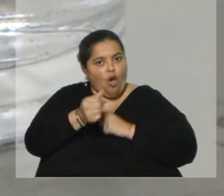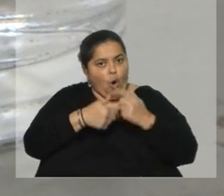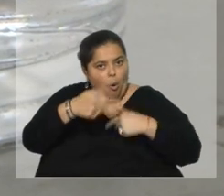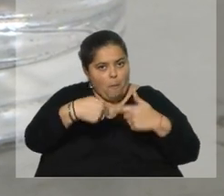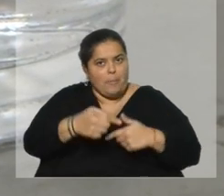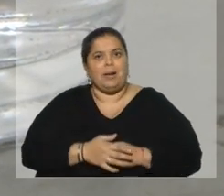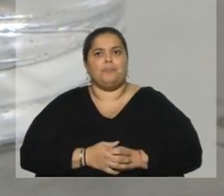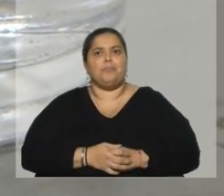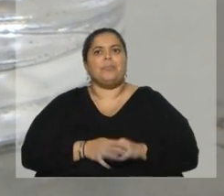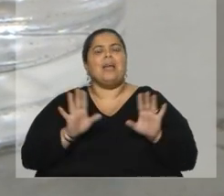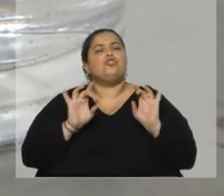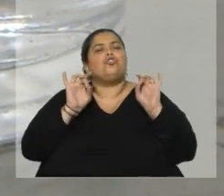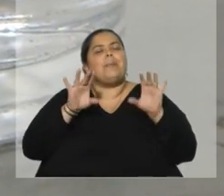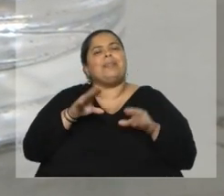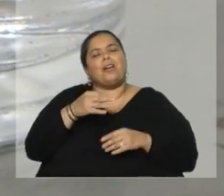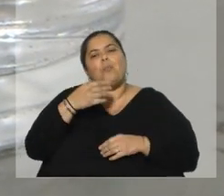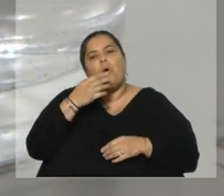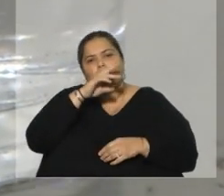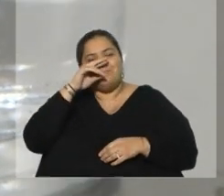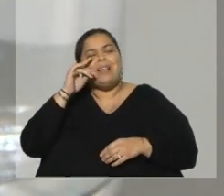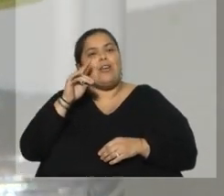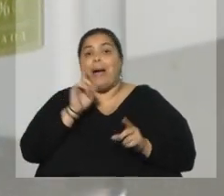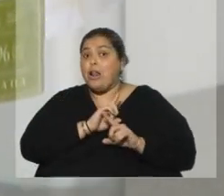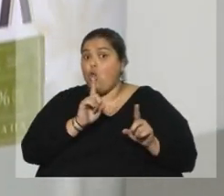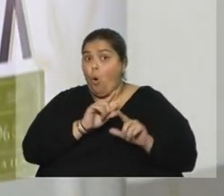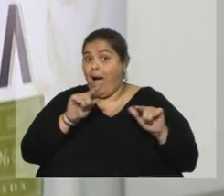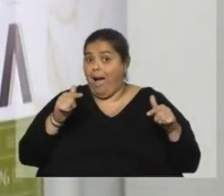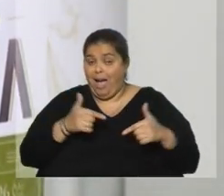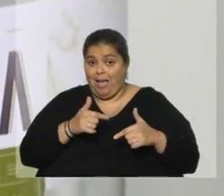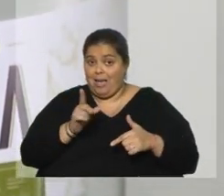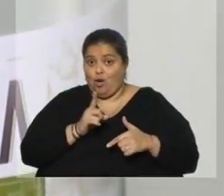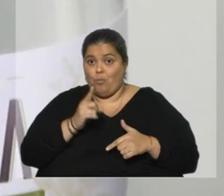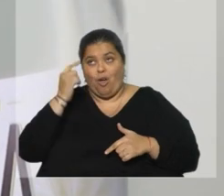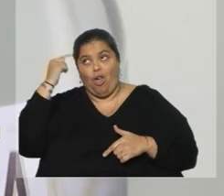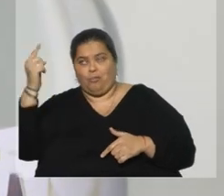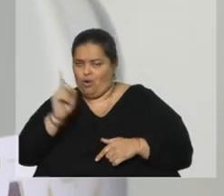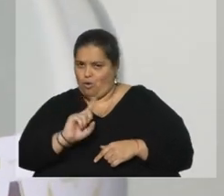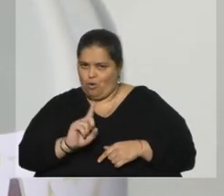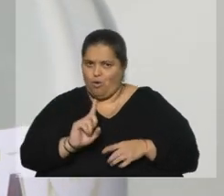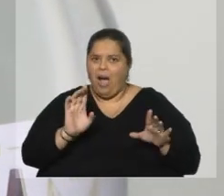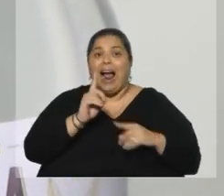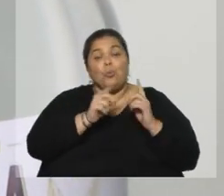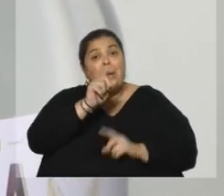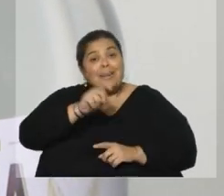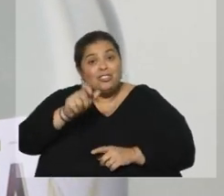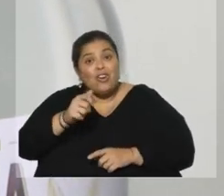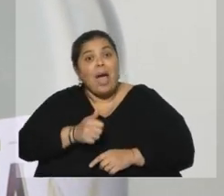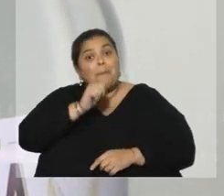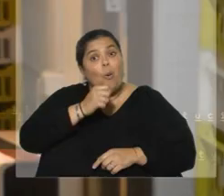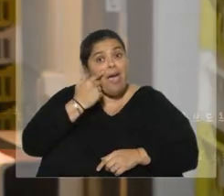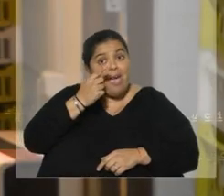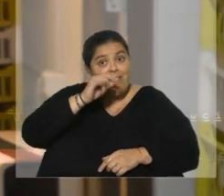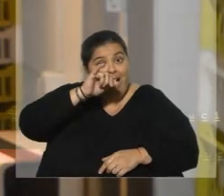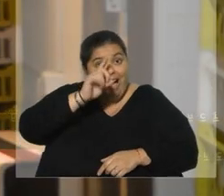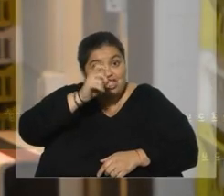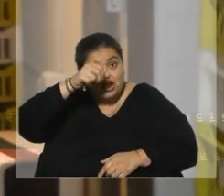en realidad solo la parte aromática, no tiene efecto, no te voy a mentir que hay gente que cree que sí, la gente que lo ha probado nos dice